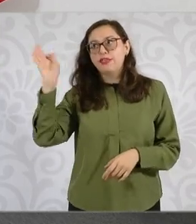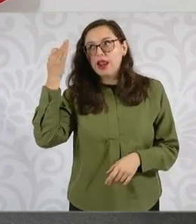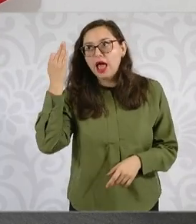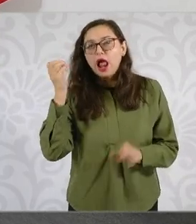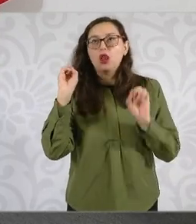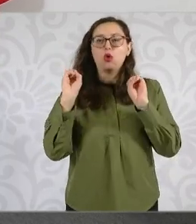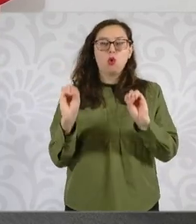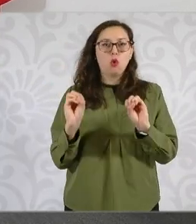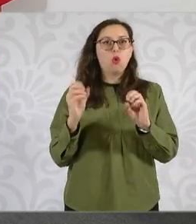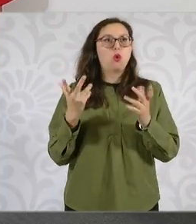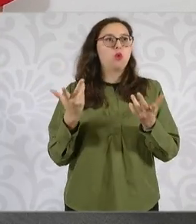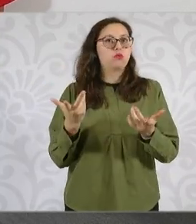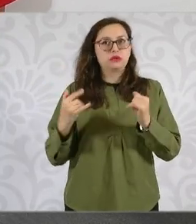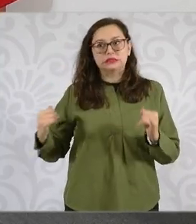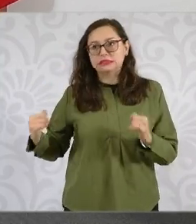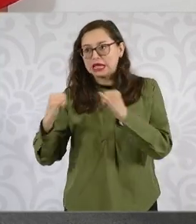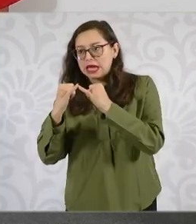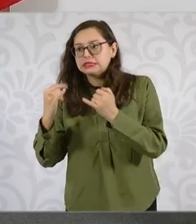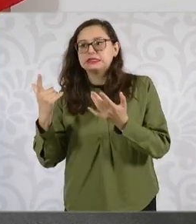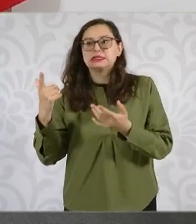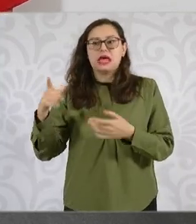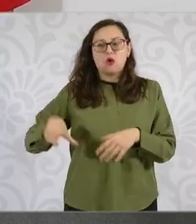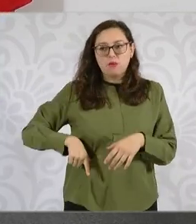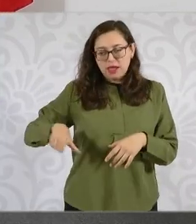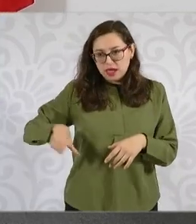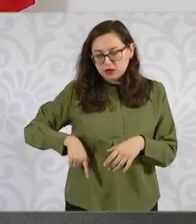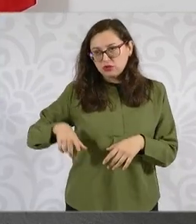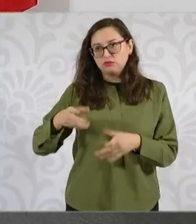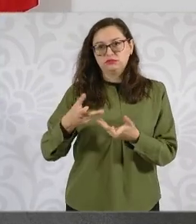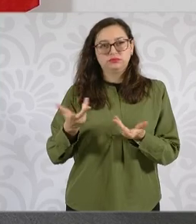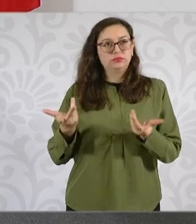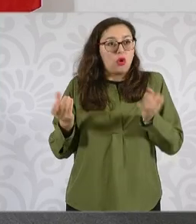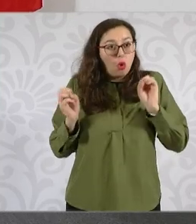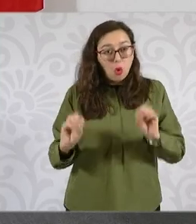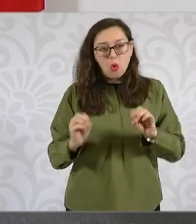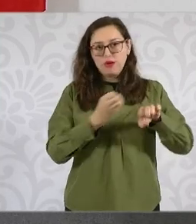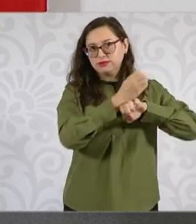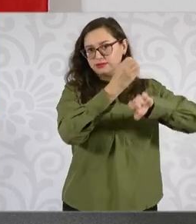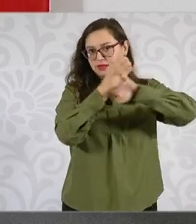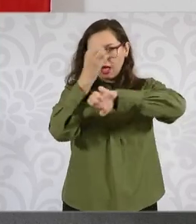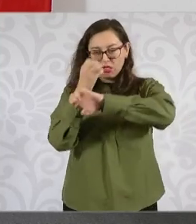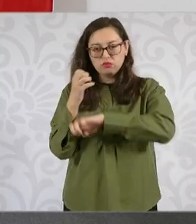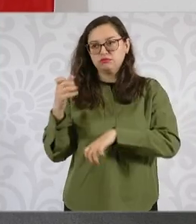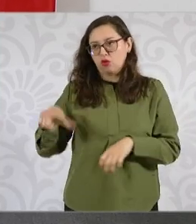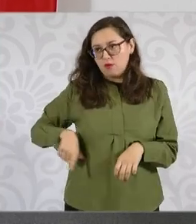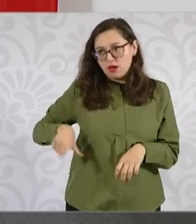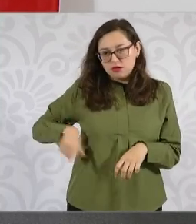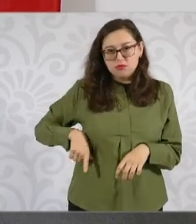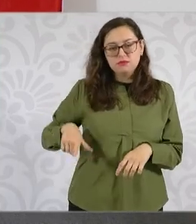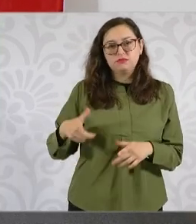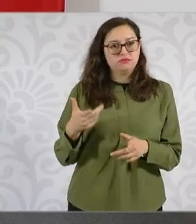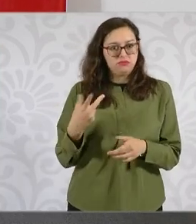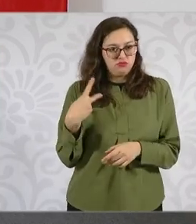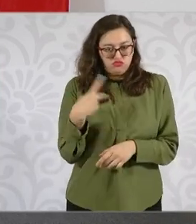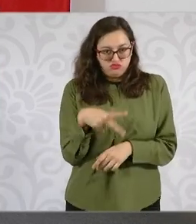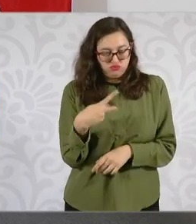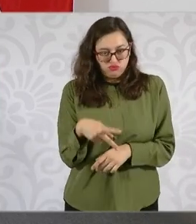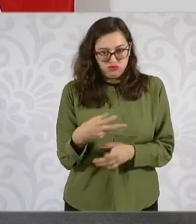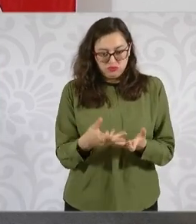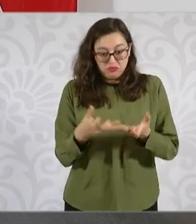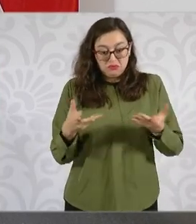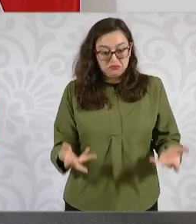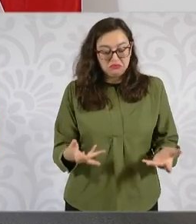instancias del gobierno federal o del gobierno o de los gobiernos estatales para poder ser